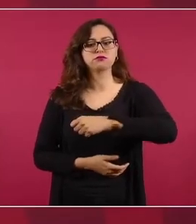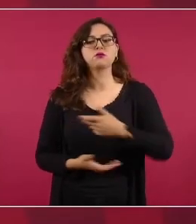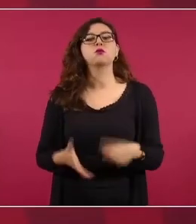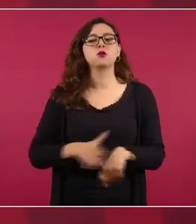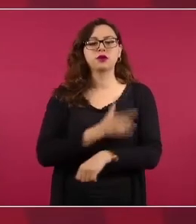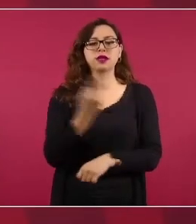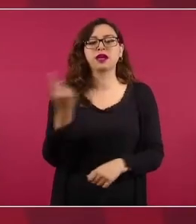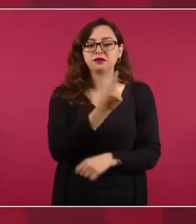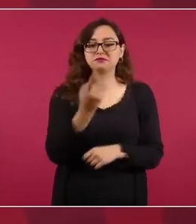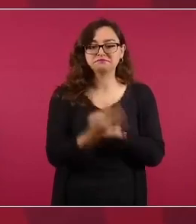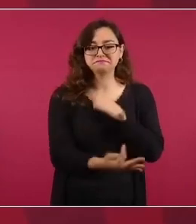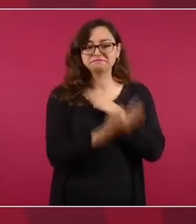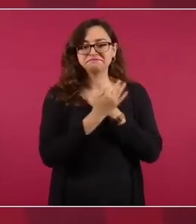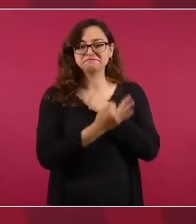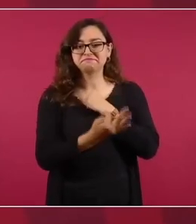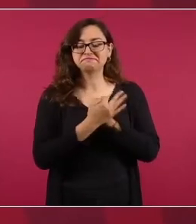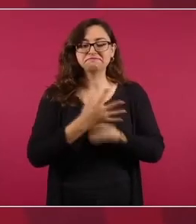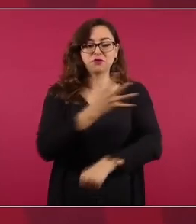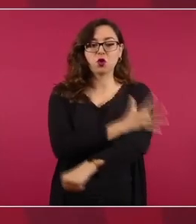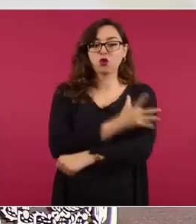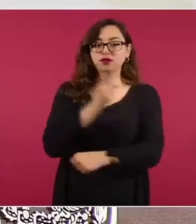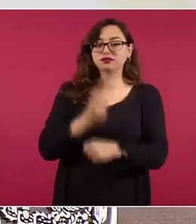eso para los jóvenes